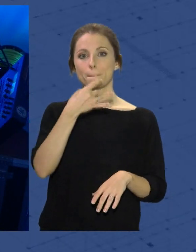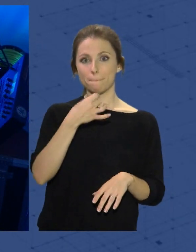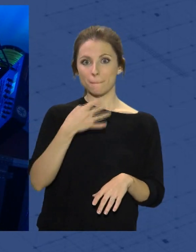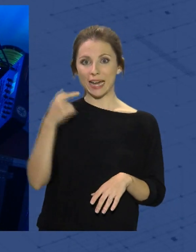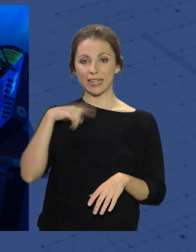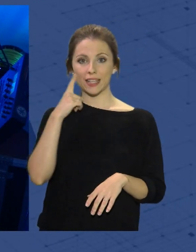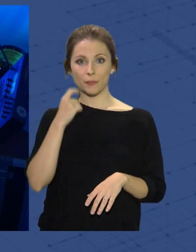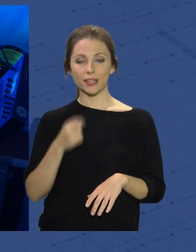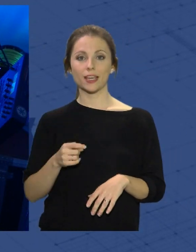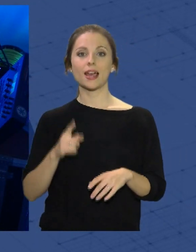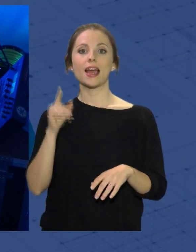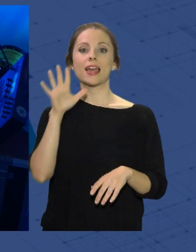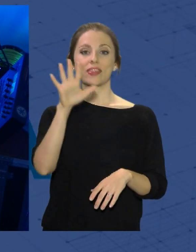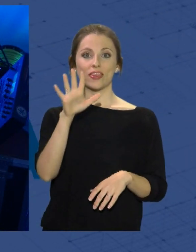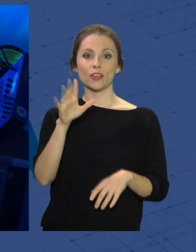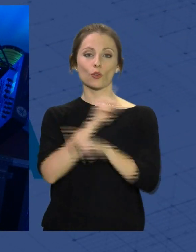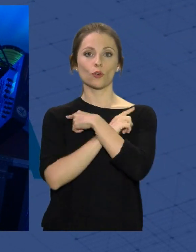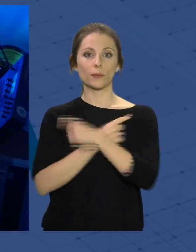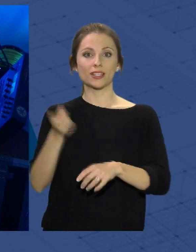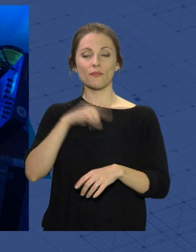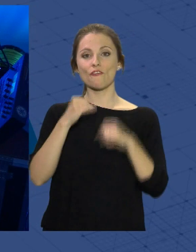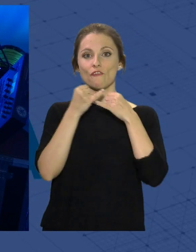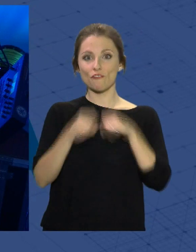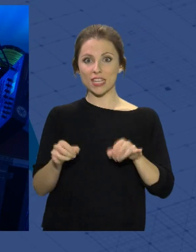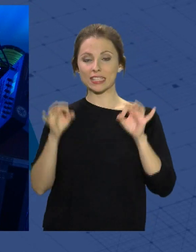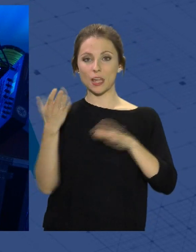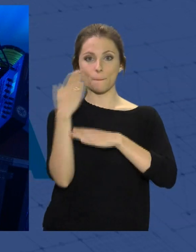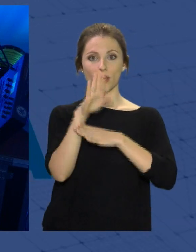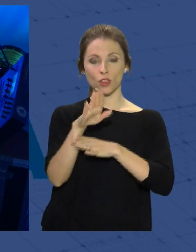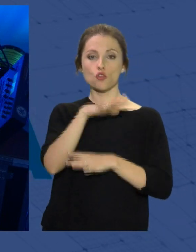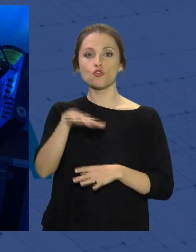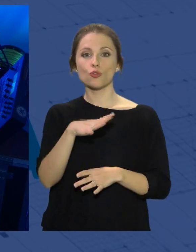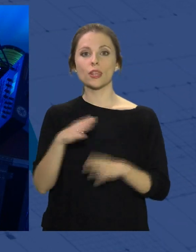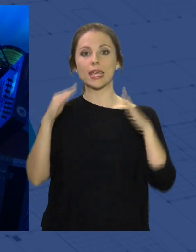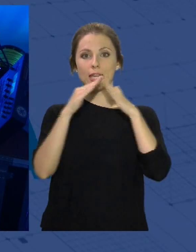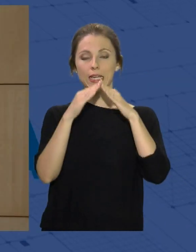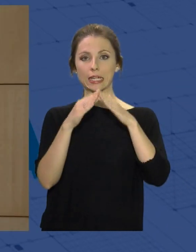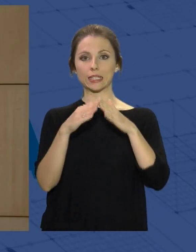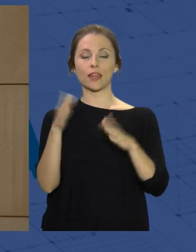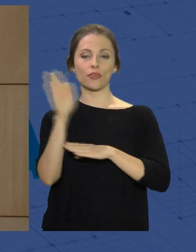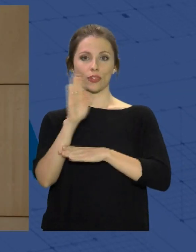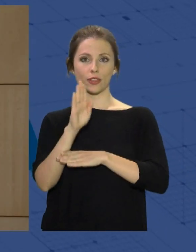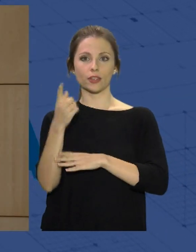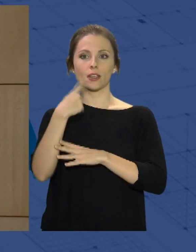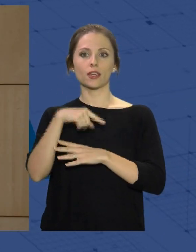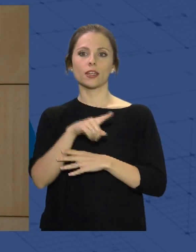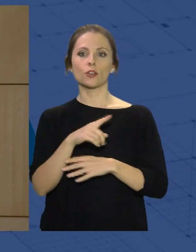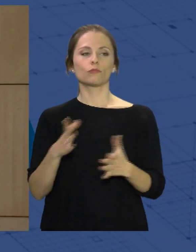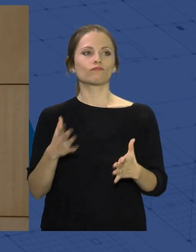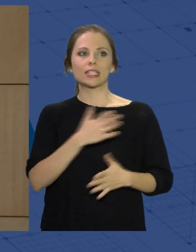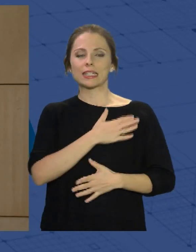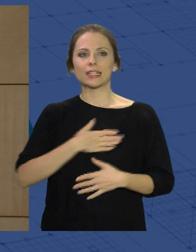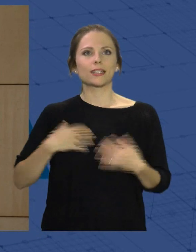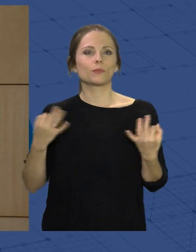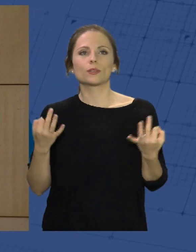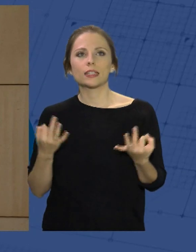5 del mismo mes, realizará una fiesta de presentación en la Casa del Cine, pretende... Agitar Almería, queremos que